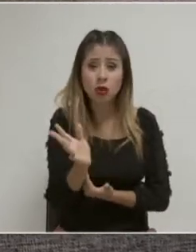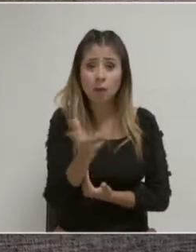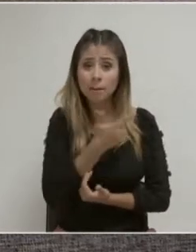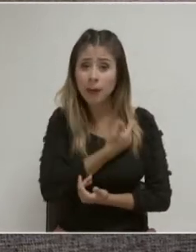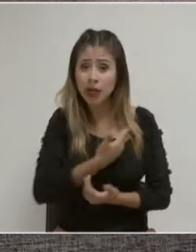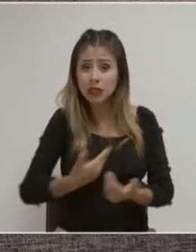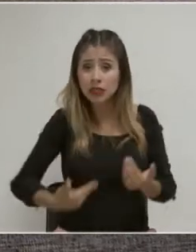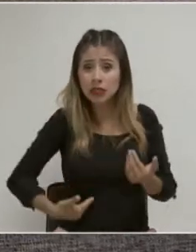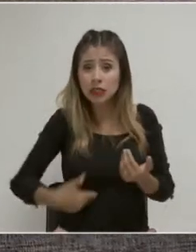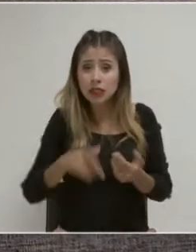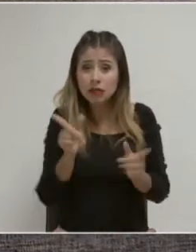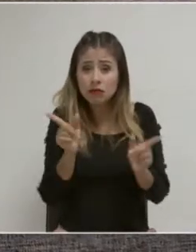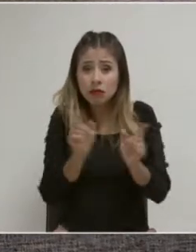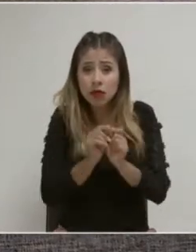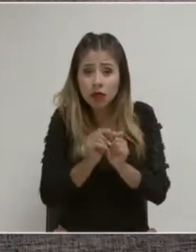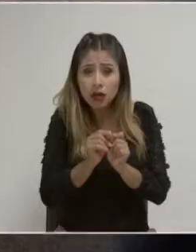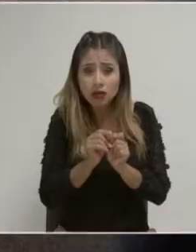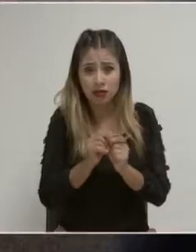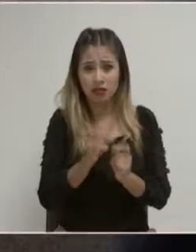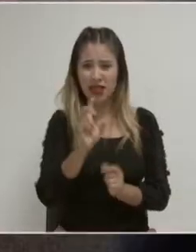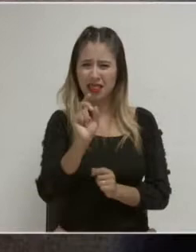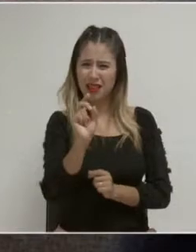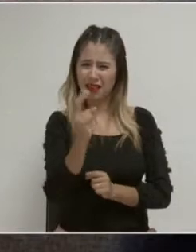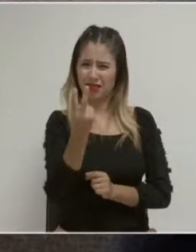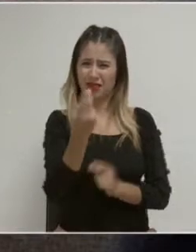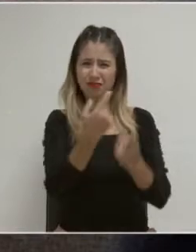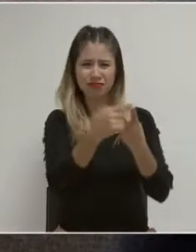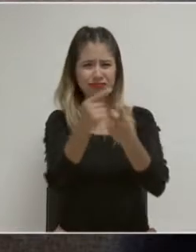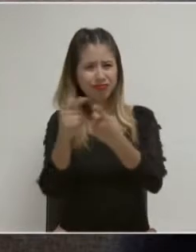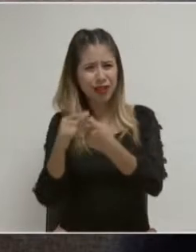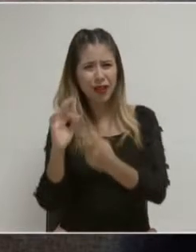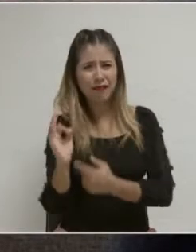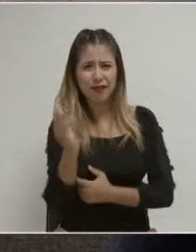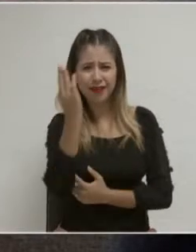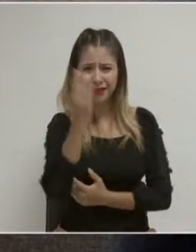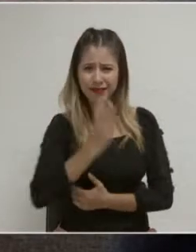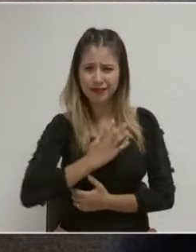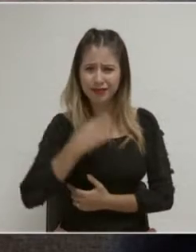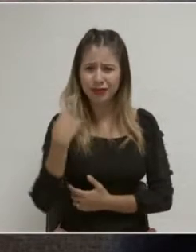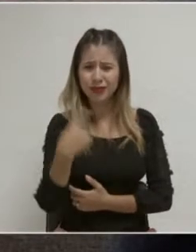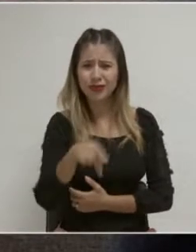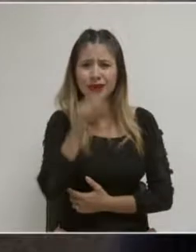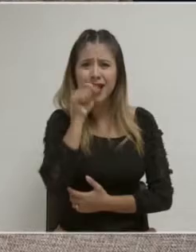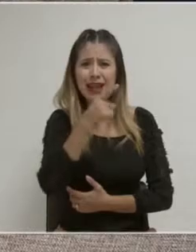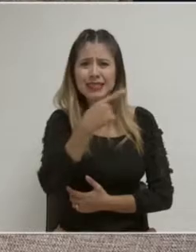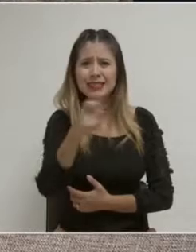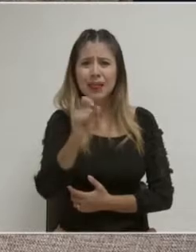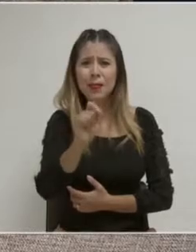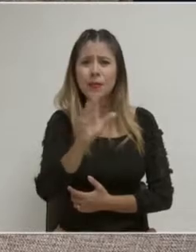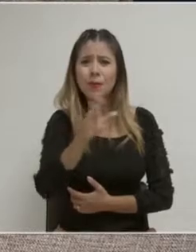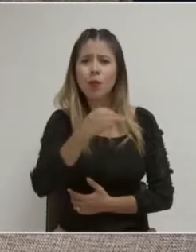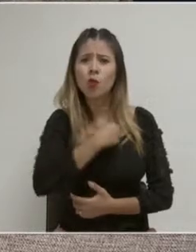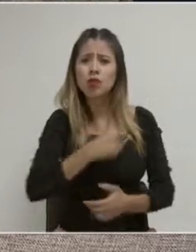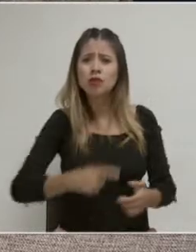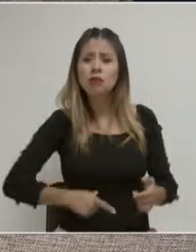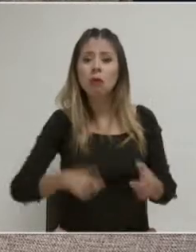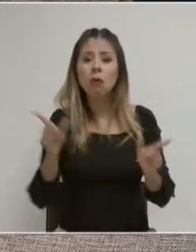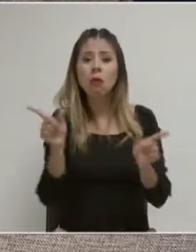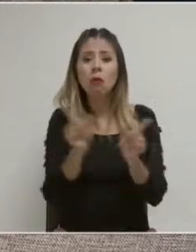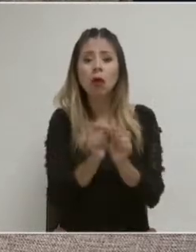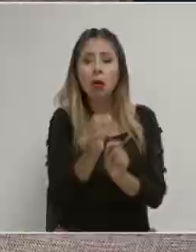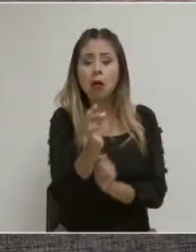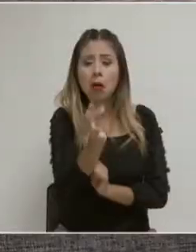municipales electas en una elección. Imagínate, en un escenario de Jalisco de 125 municipios solamente,